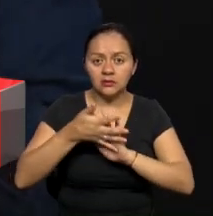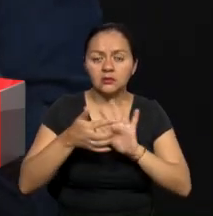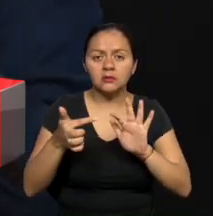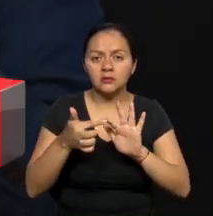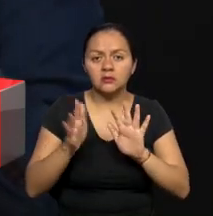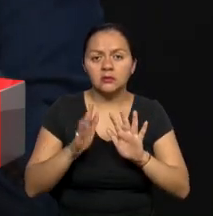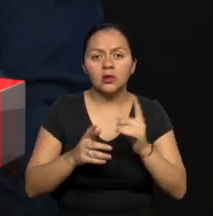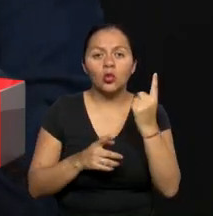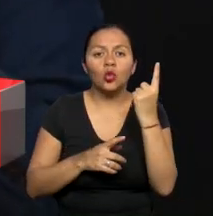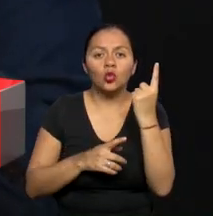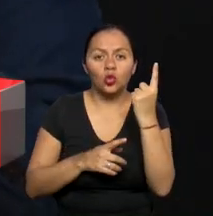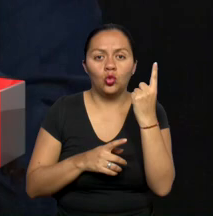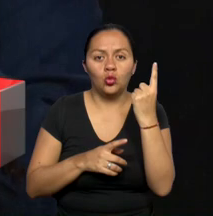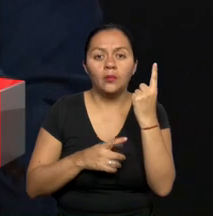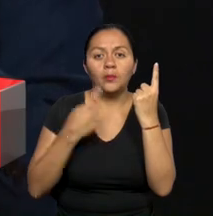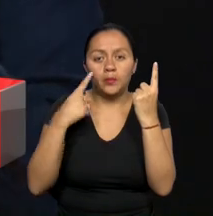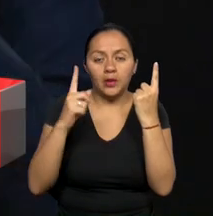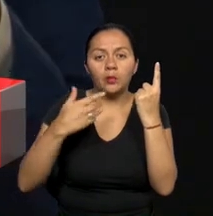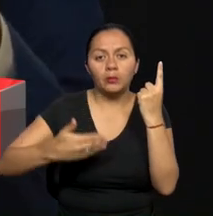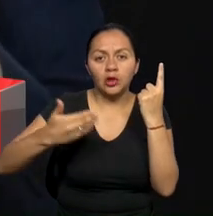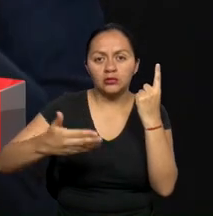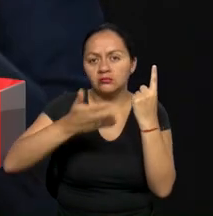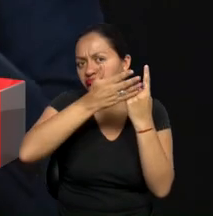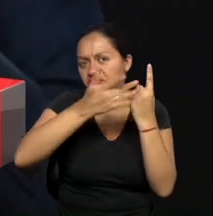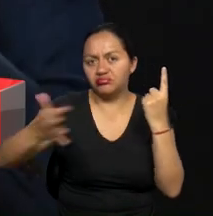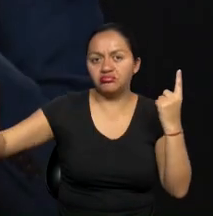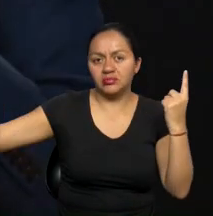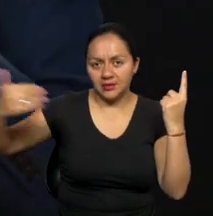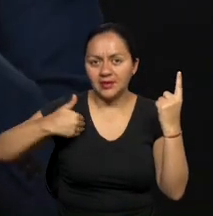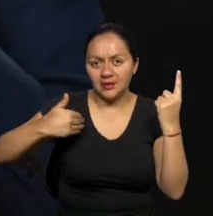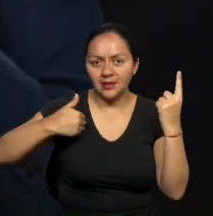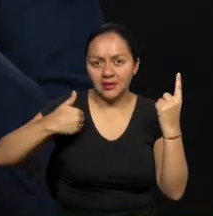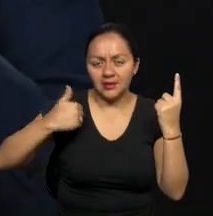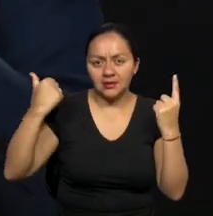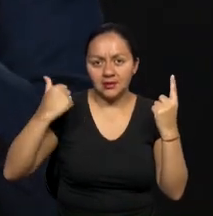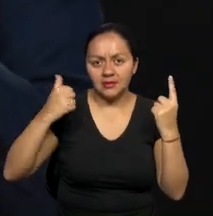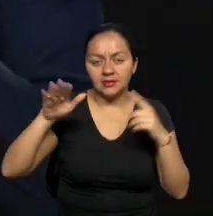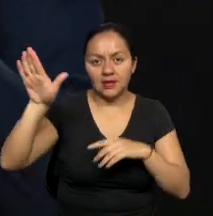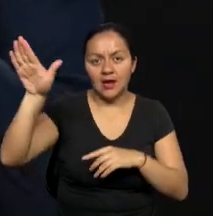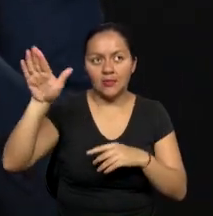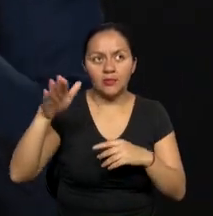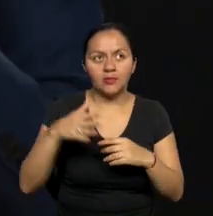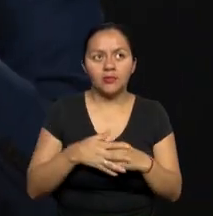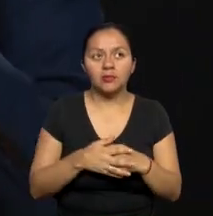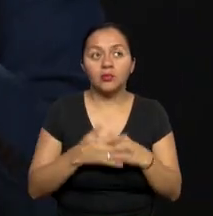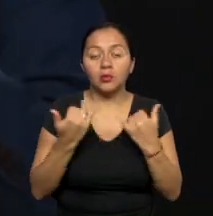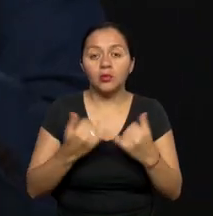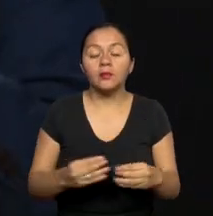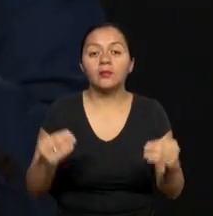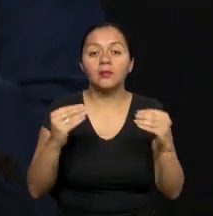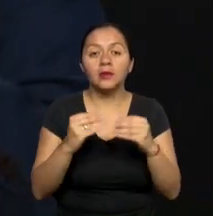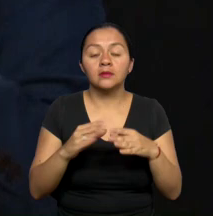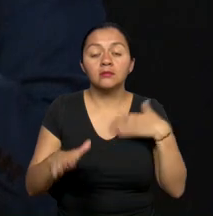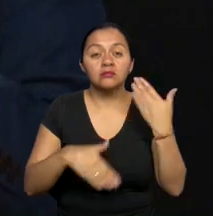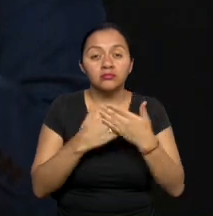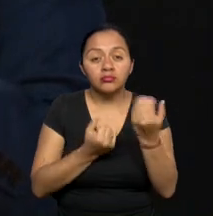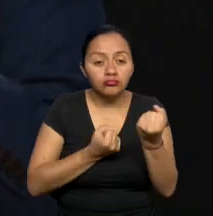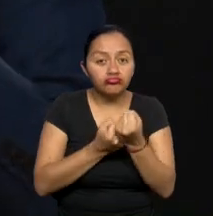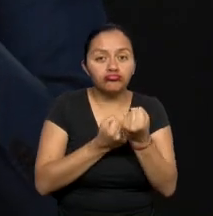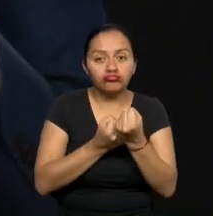uno de los procesos que esta administración está dándole todo el apoyo